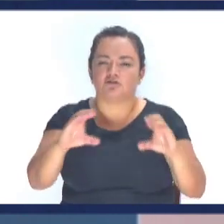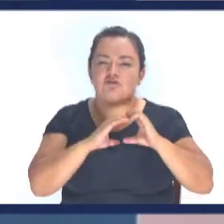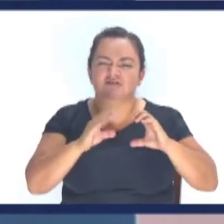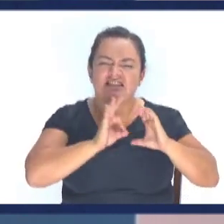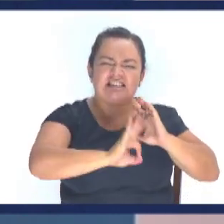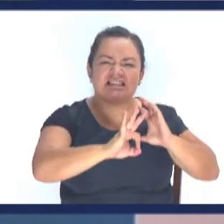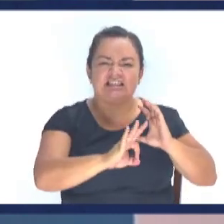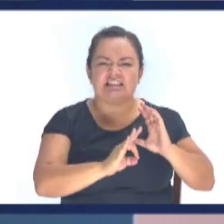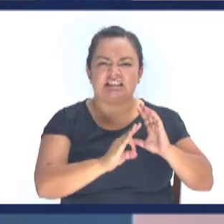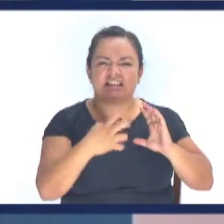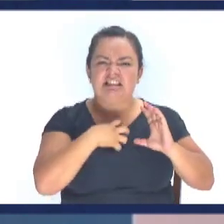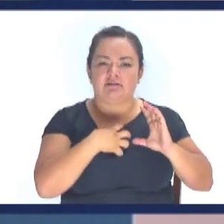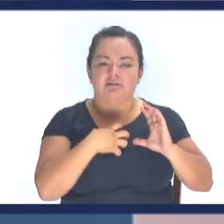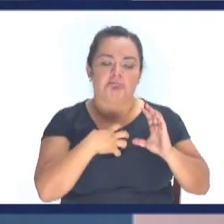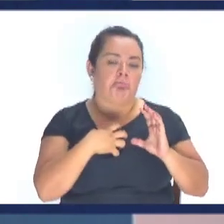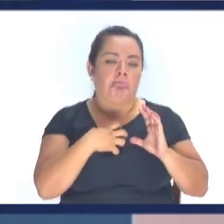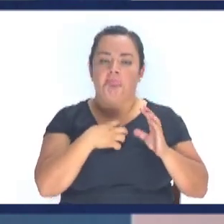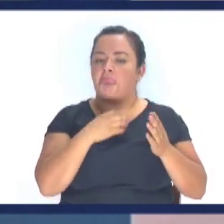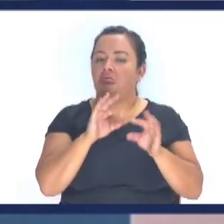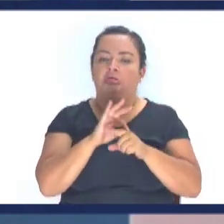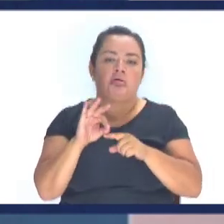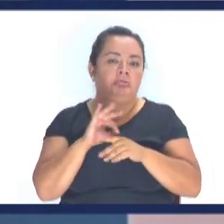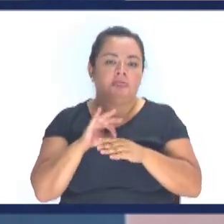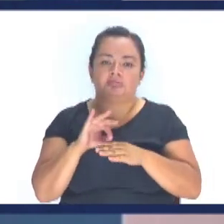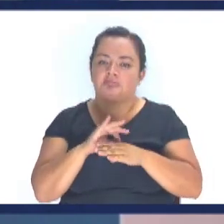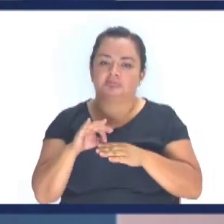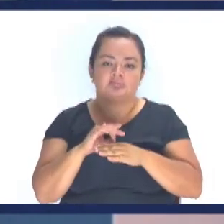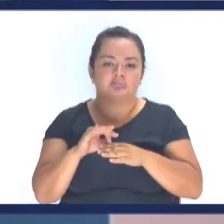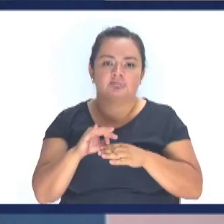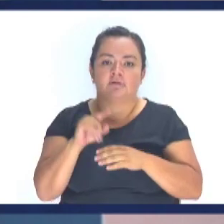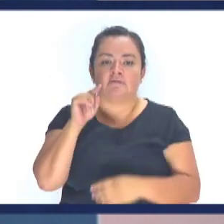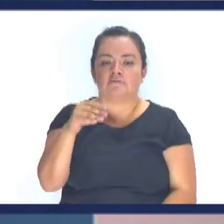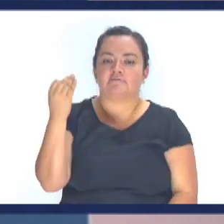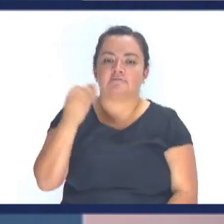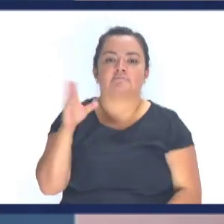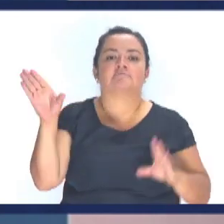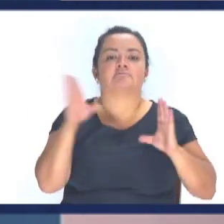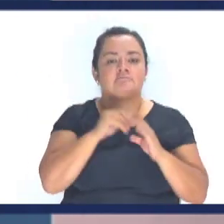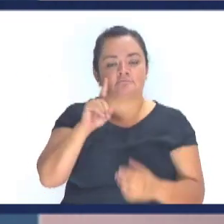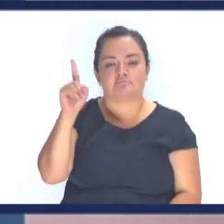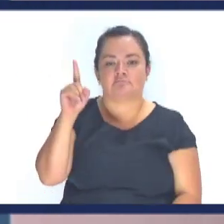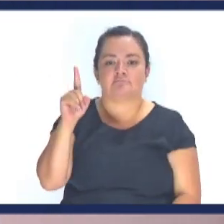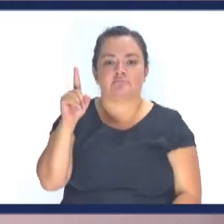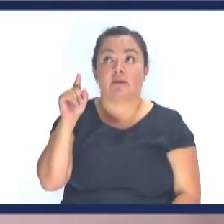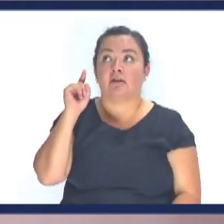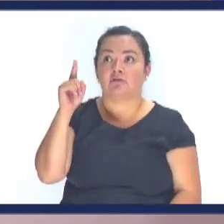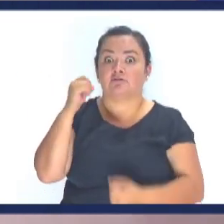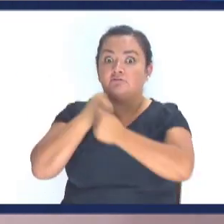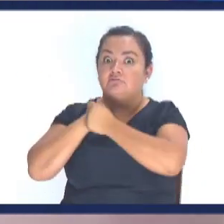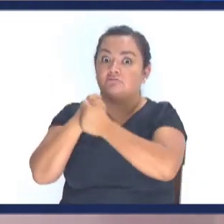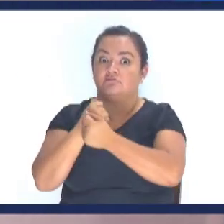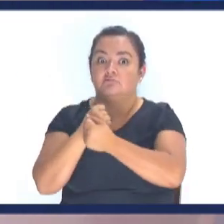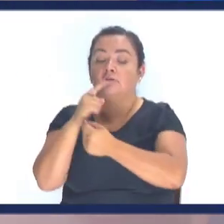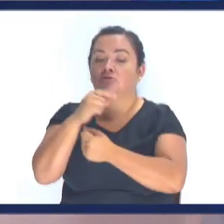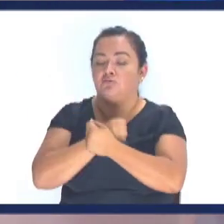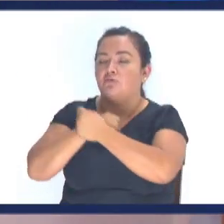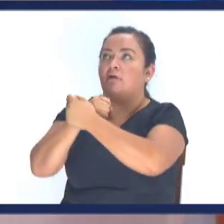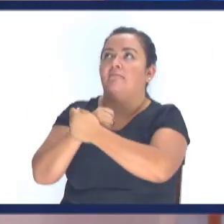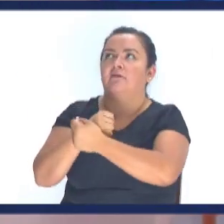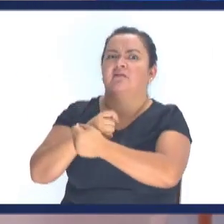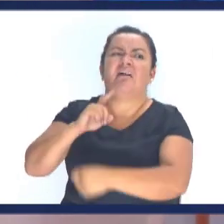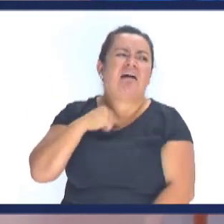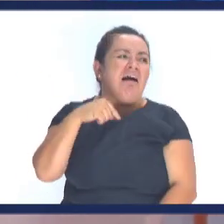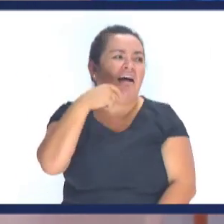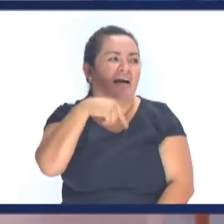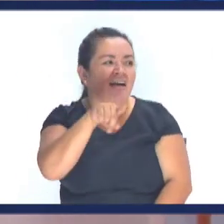corazón Hay odio Y no hay perdón No sos nada No conoces a Dios Porque quien conoce A Dios ama Y el que ama